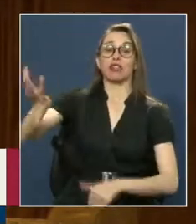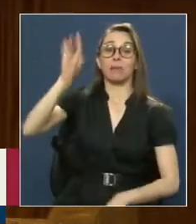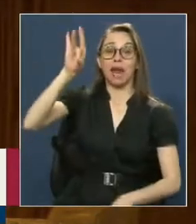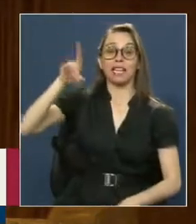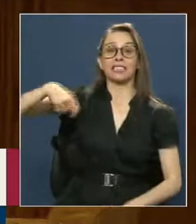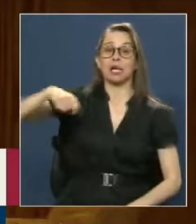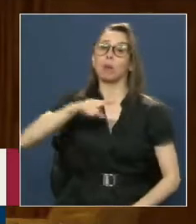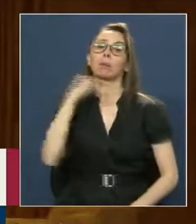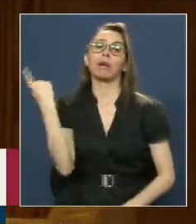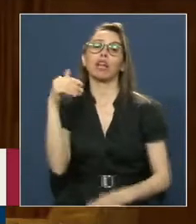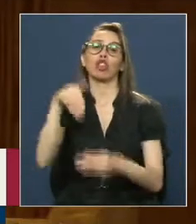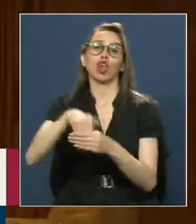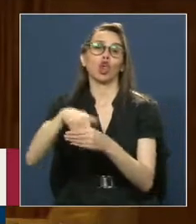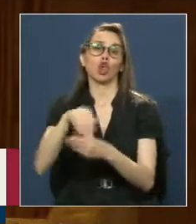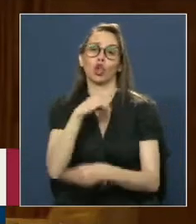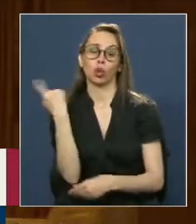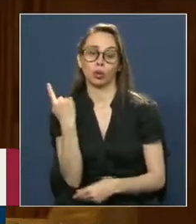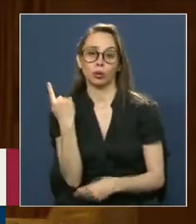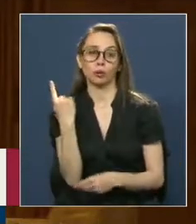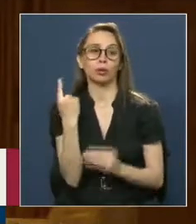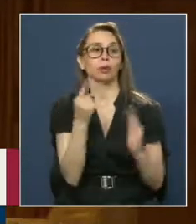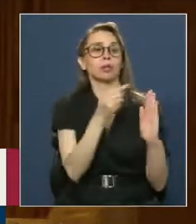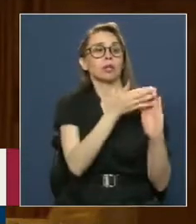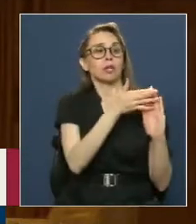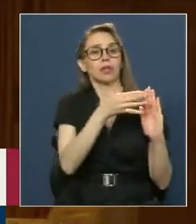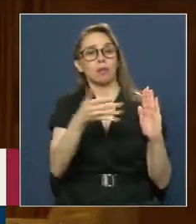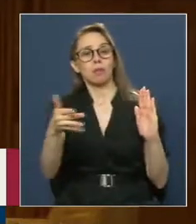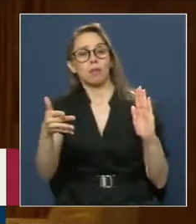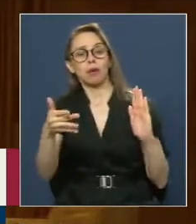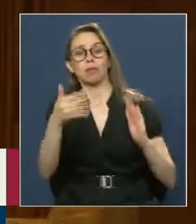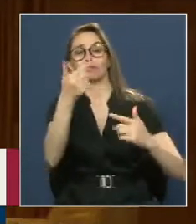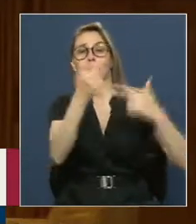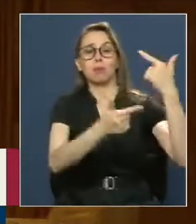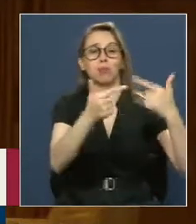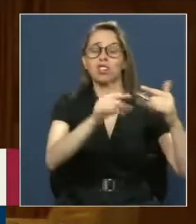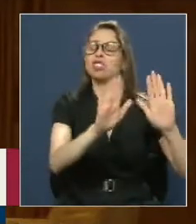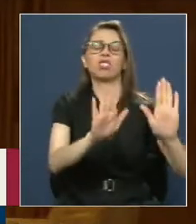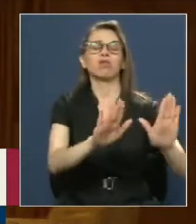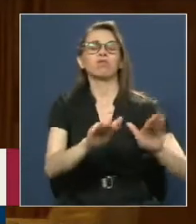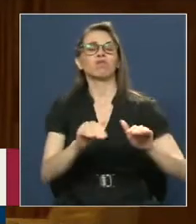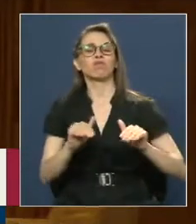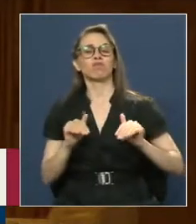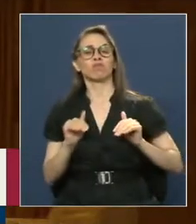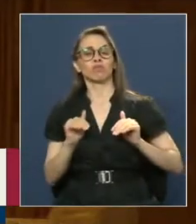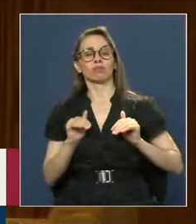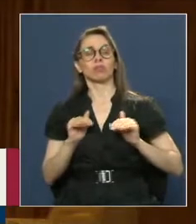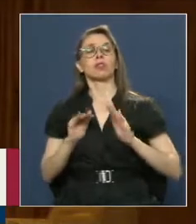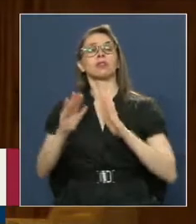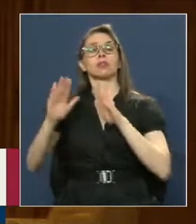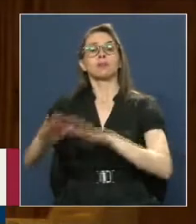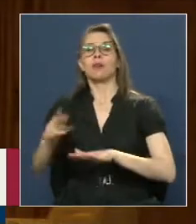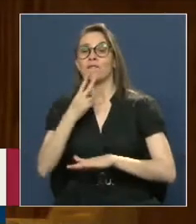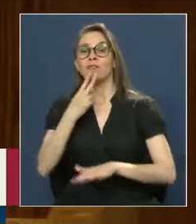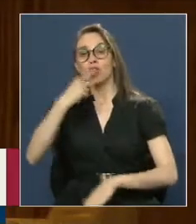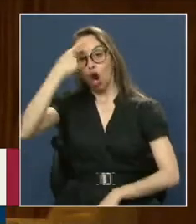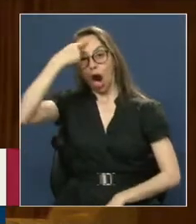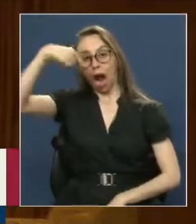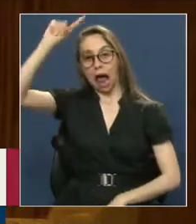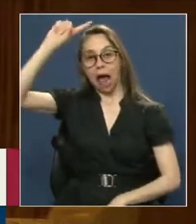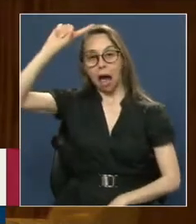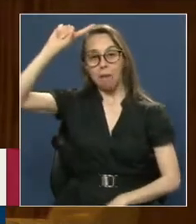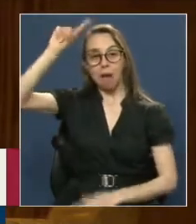tuvo A partir De esa fecha Un cierto Retiro De la actividad Política Radicándose En la ciudad De Calama